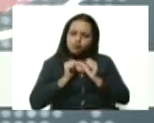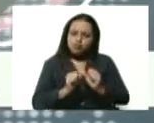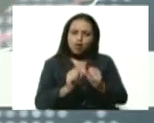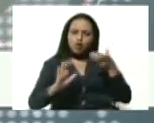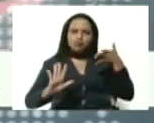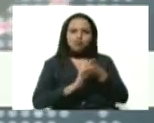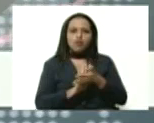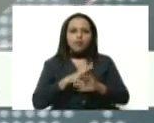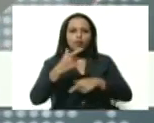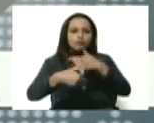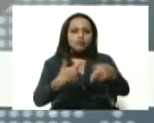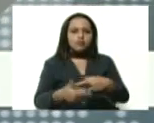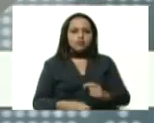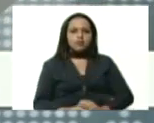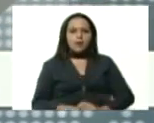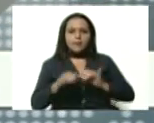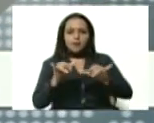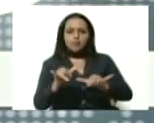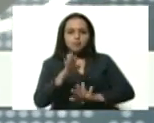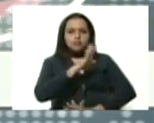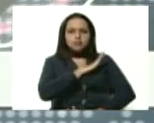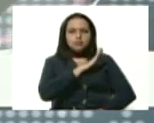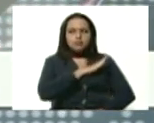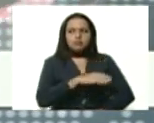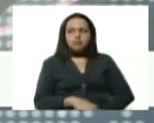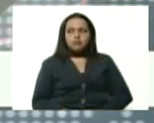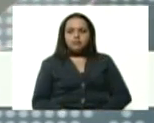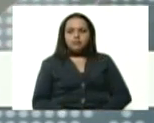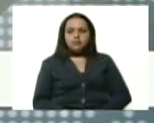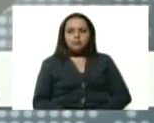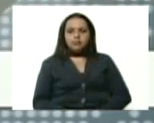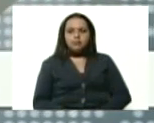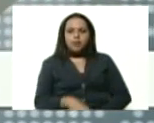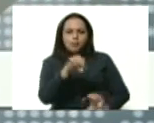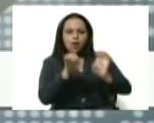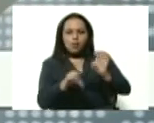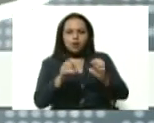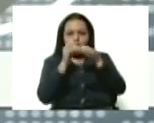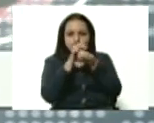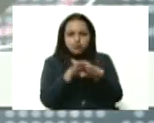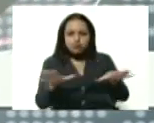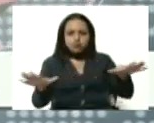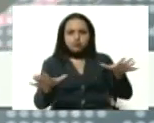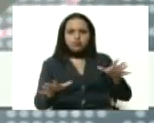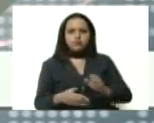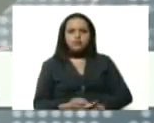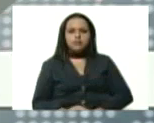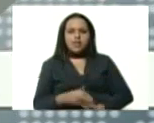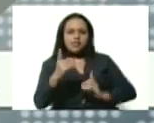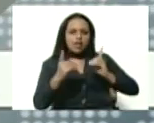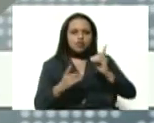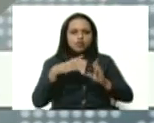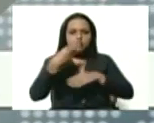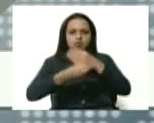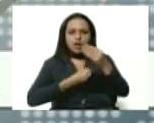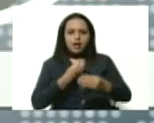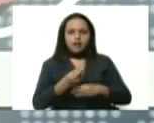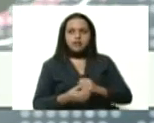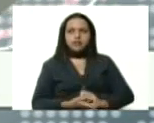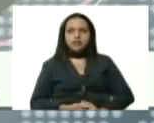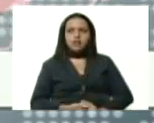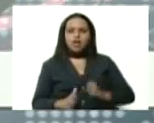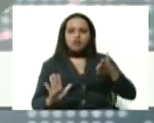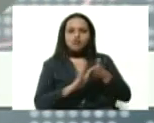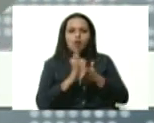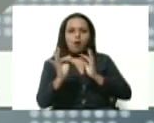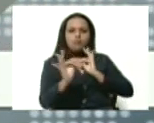situación, precisamente por el despistaje amplio, por el diagnóstico precoz que se hace de la infección